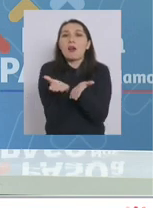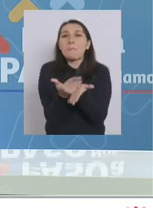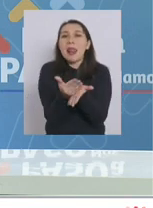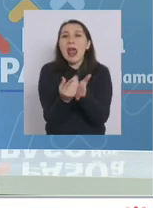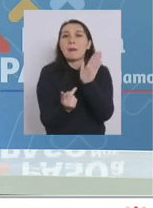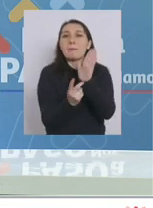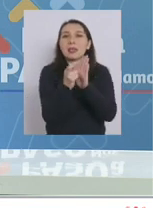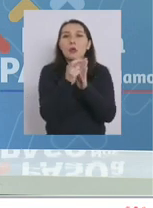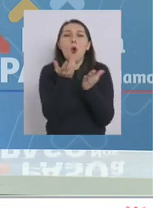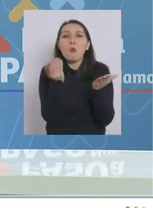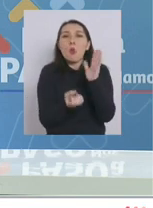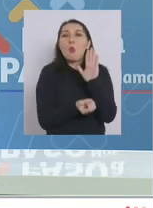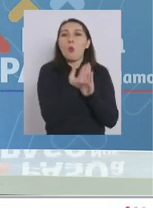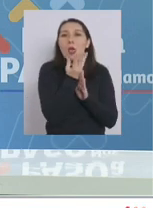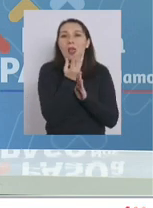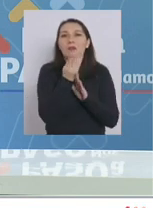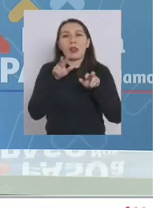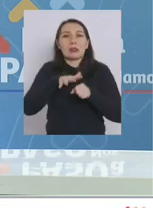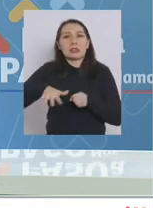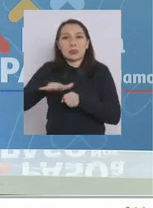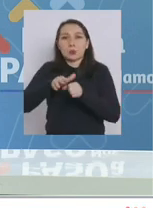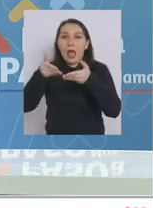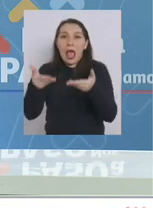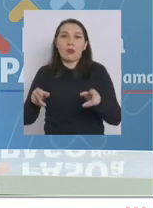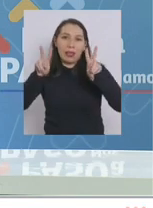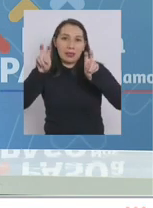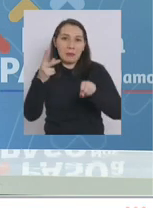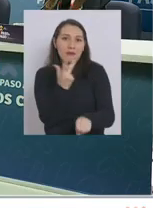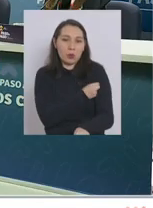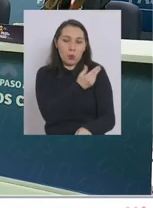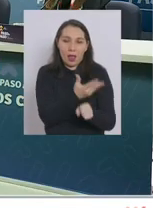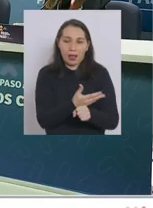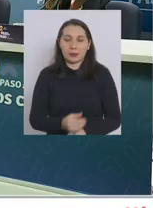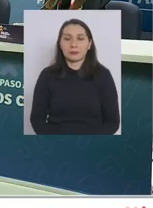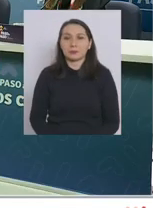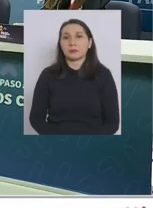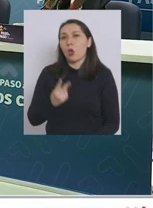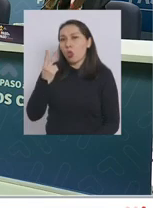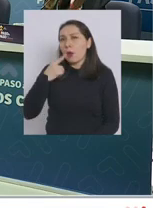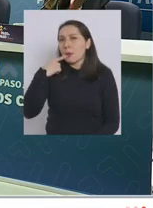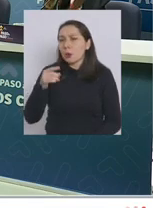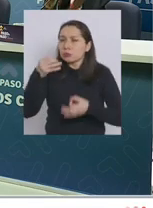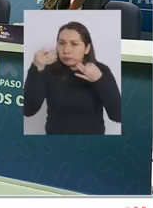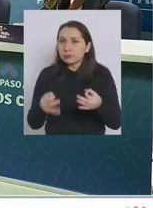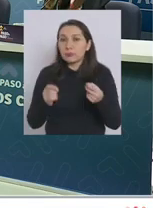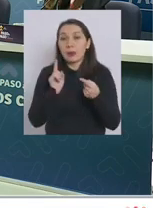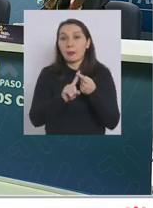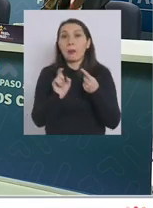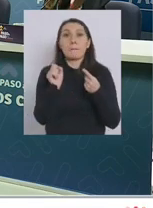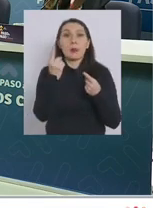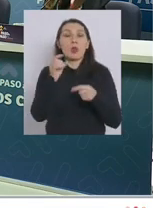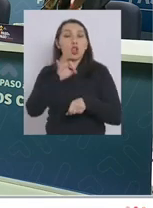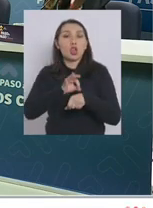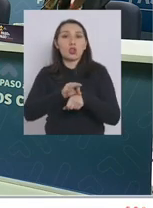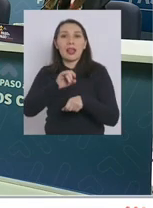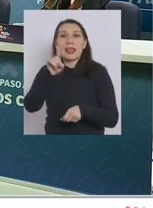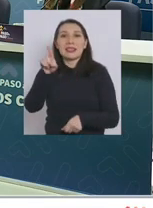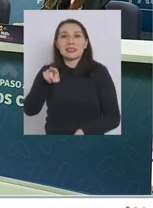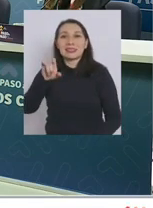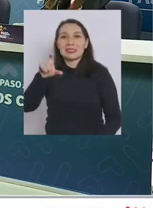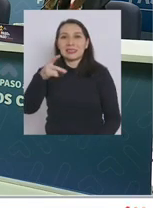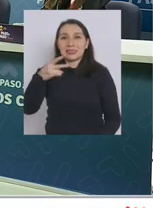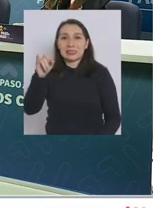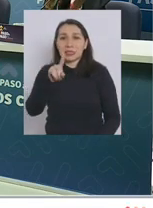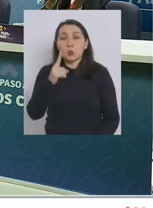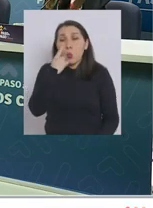del plan paso a paso en el contexto actual de vacunación doctora dos preguntas en concreto la primera la doctora que preside el colegio